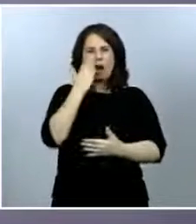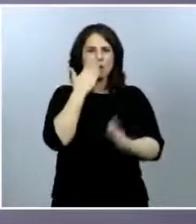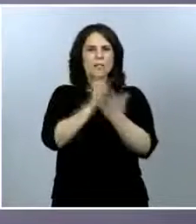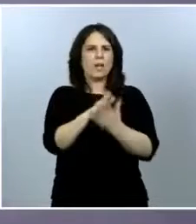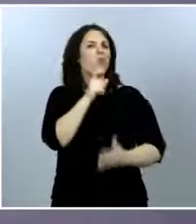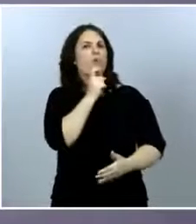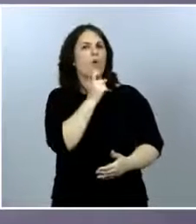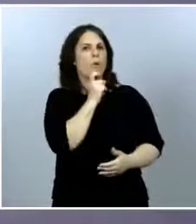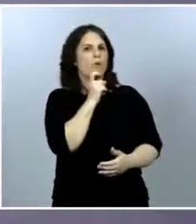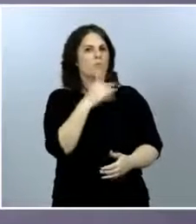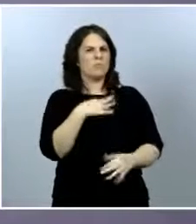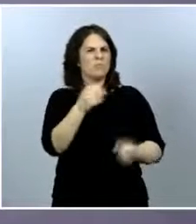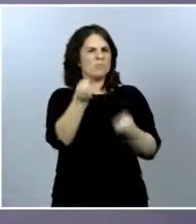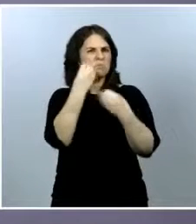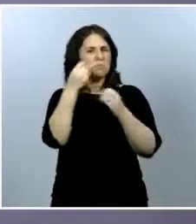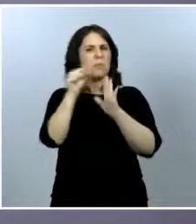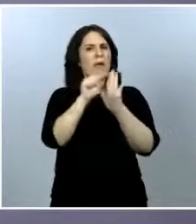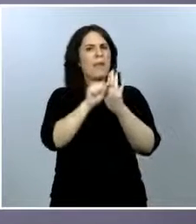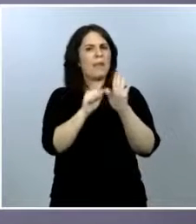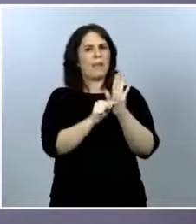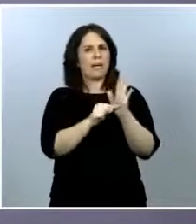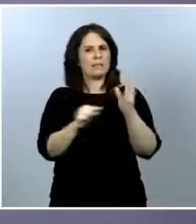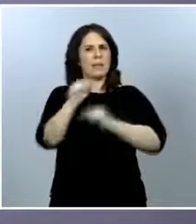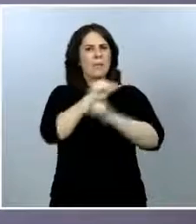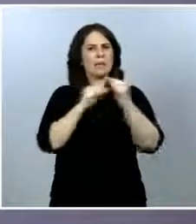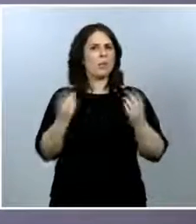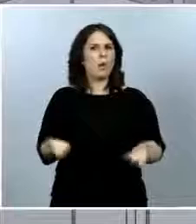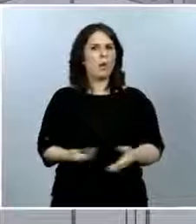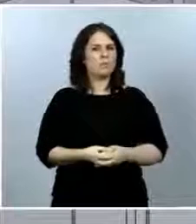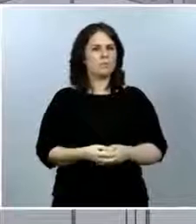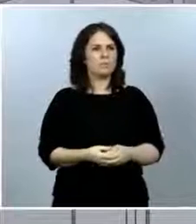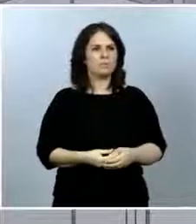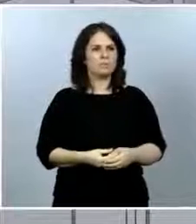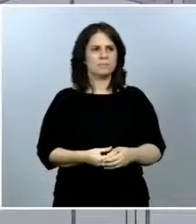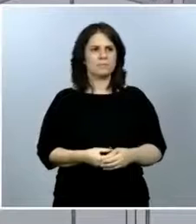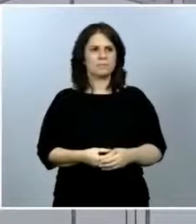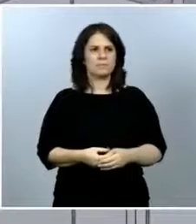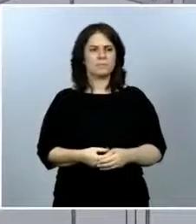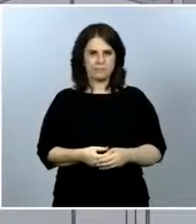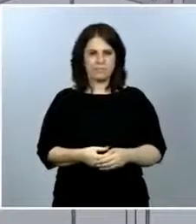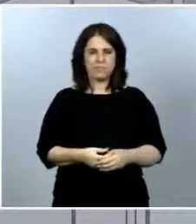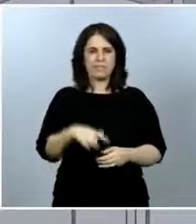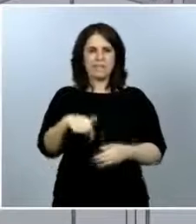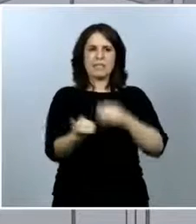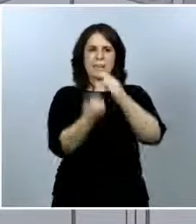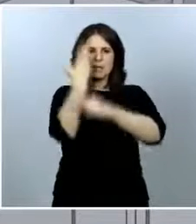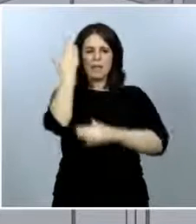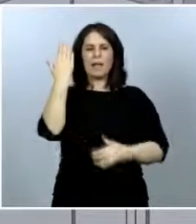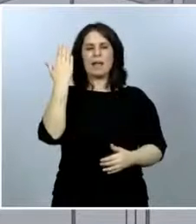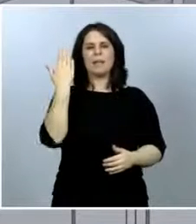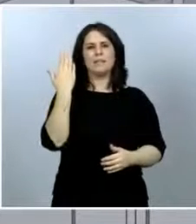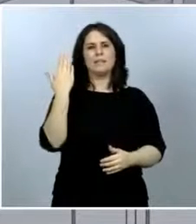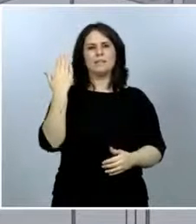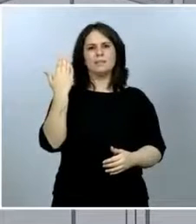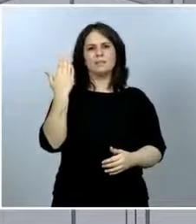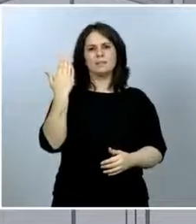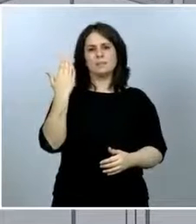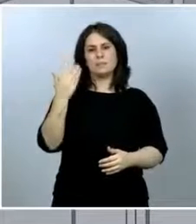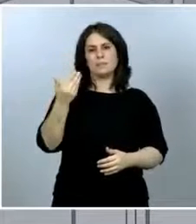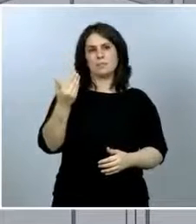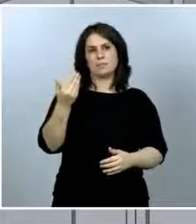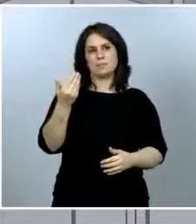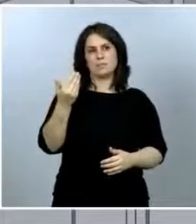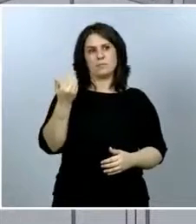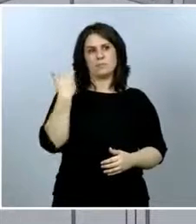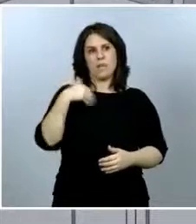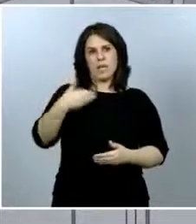si puede contar qué medidas han debatido, han acordado. Sí, esta mañana hemos tenido, a petición del Ministerio